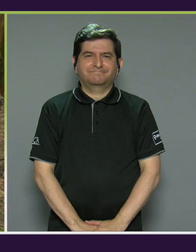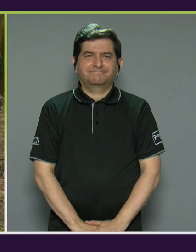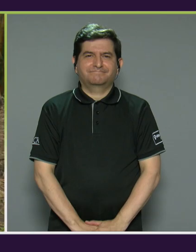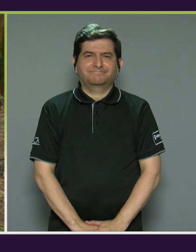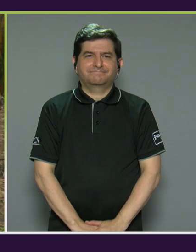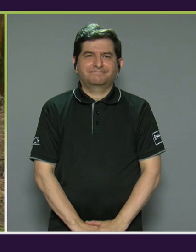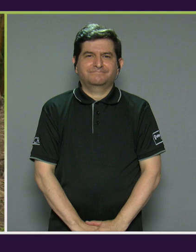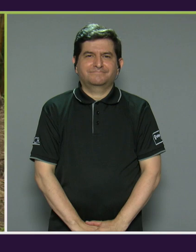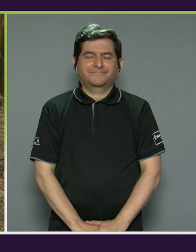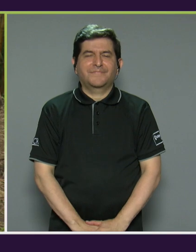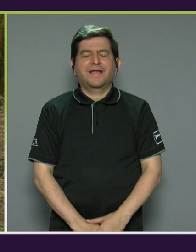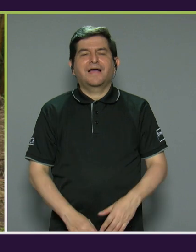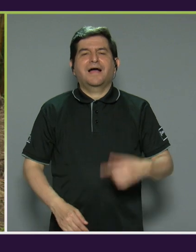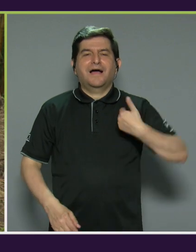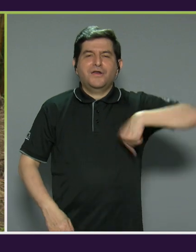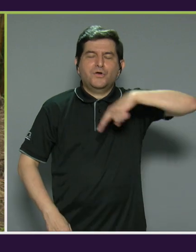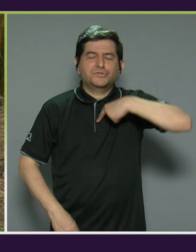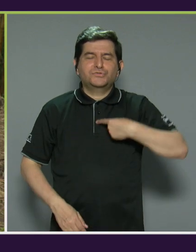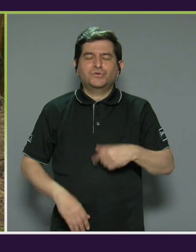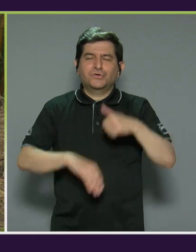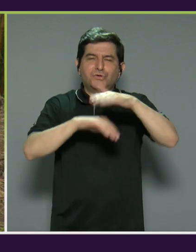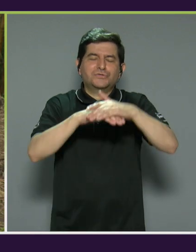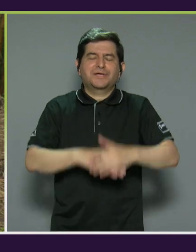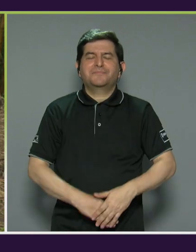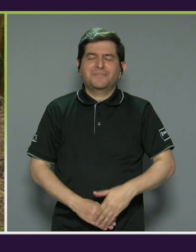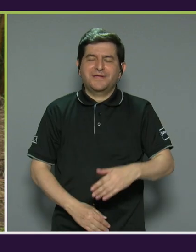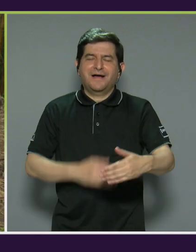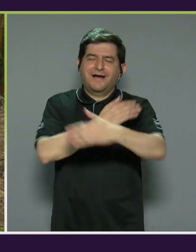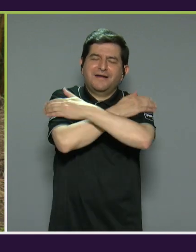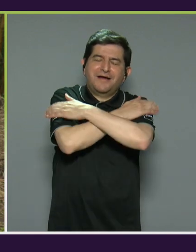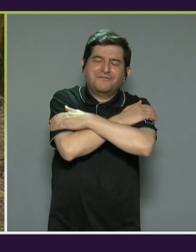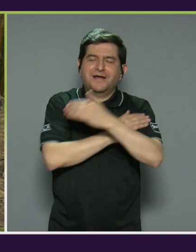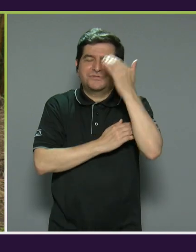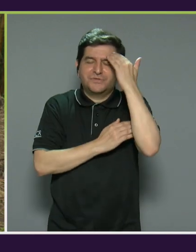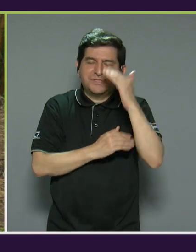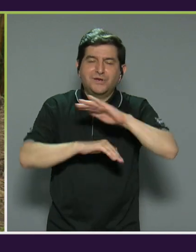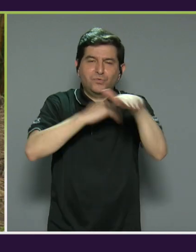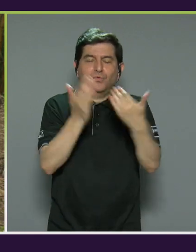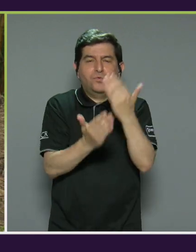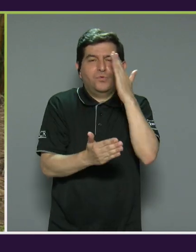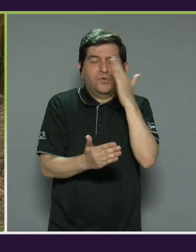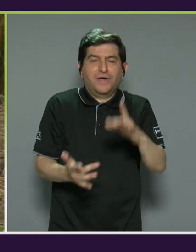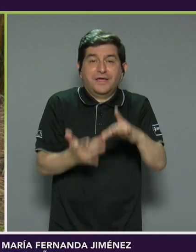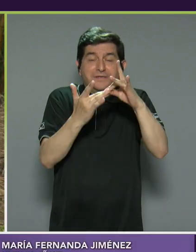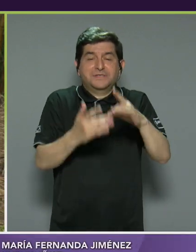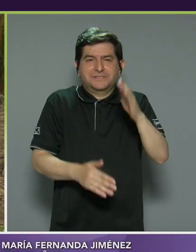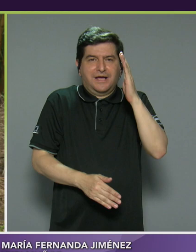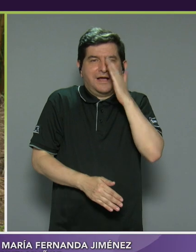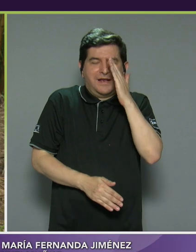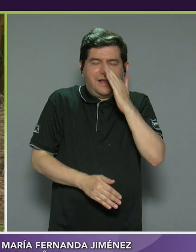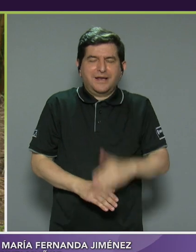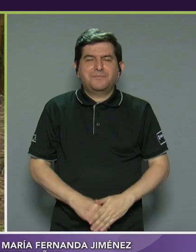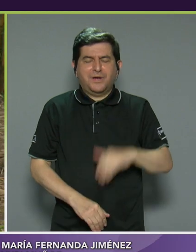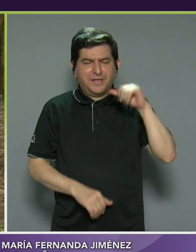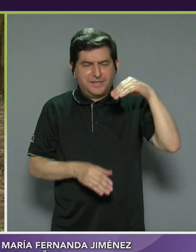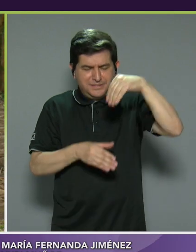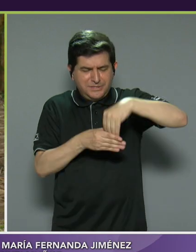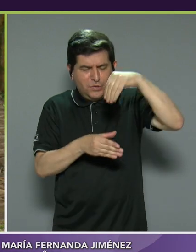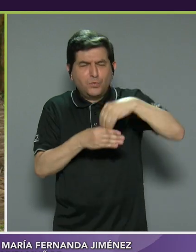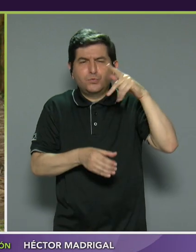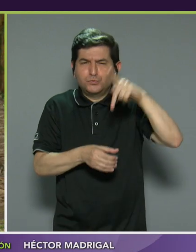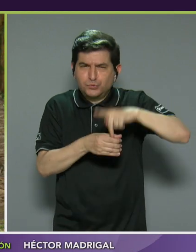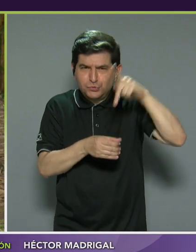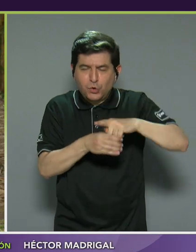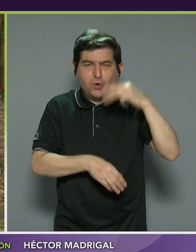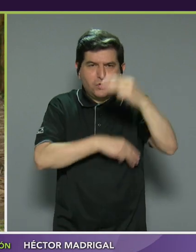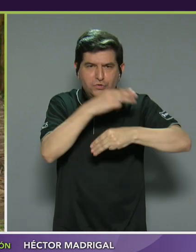Les queremos mandar un fuerte abrazo y un gran saludo a todas las madres, en especial a las madres que se apuntan a la inclusión y que